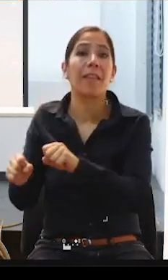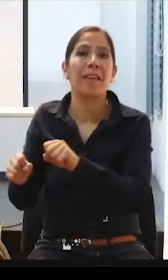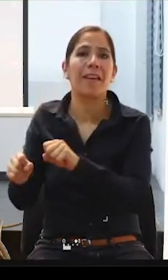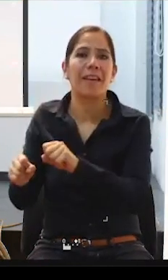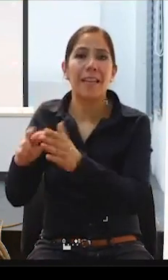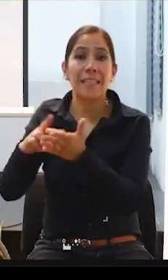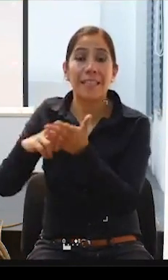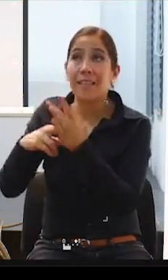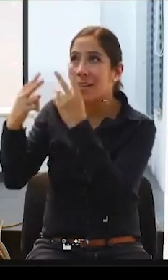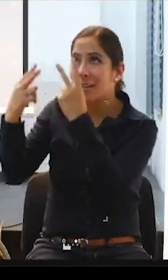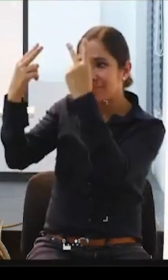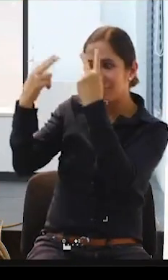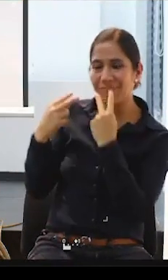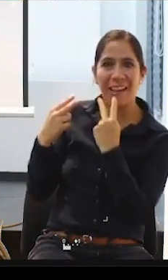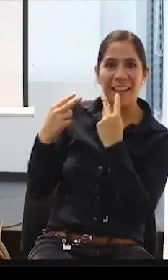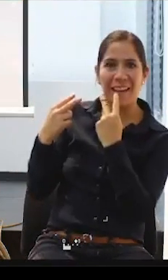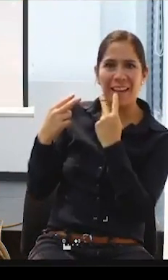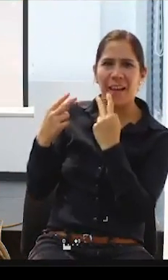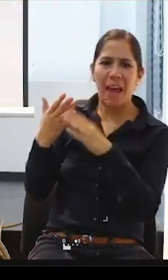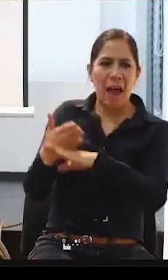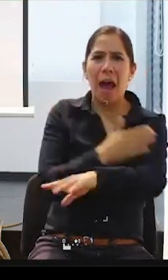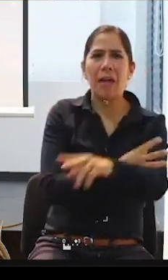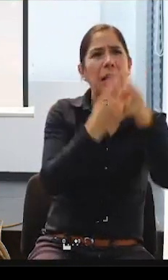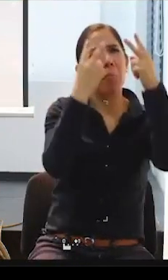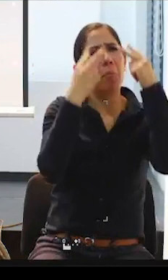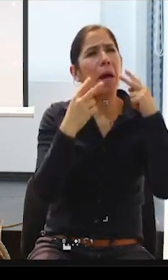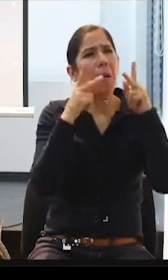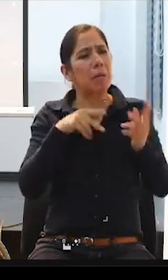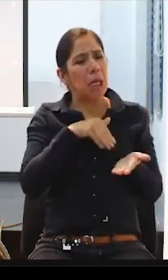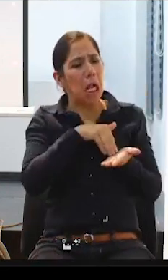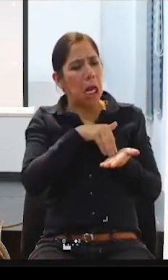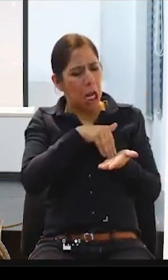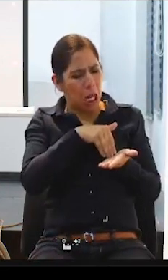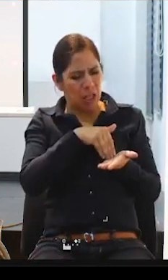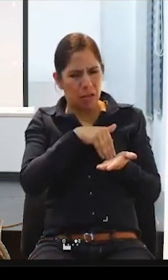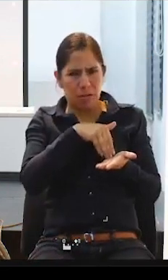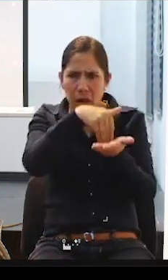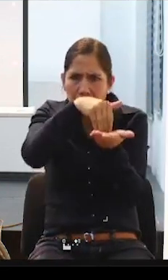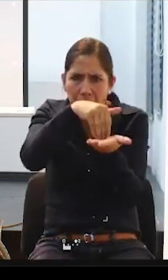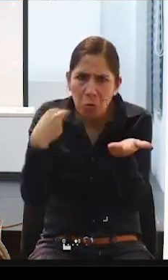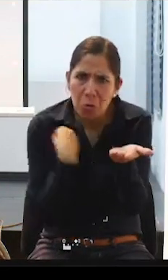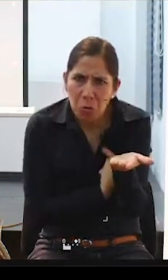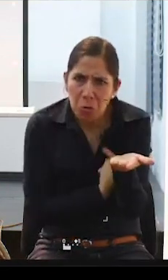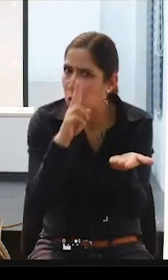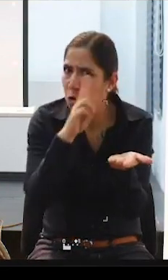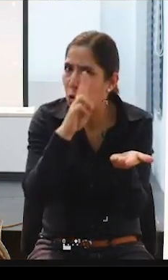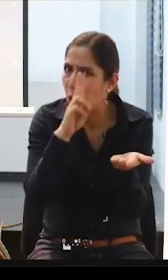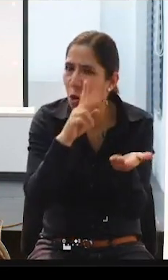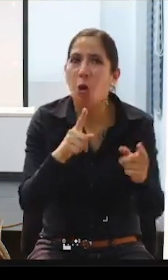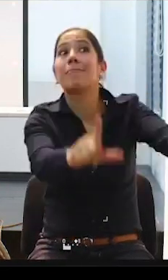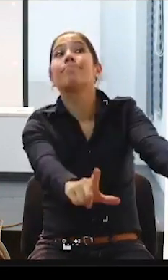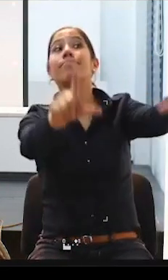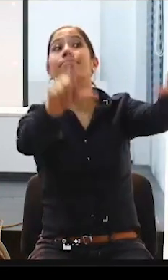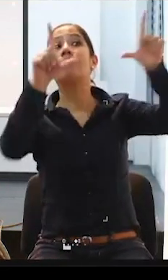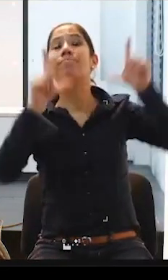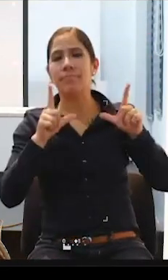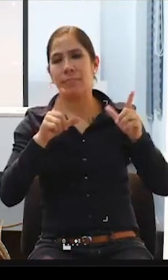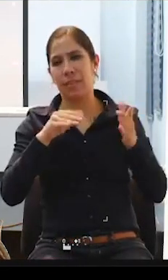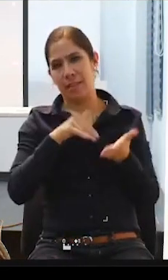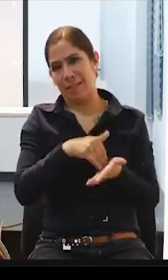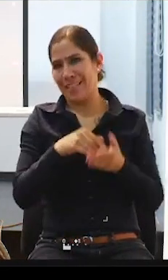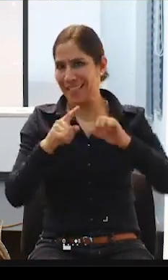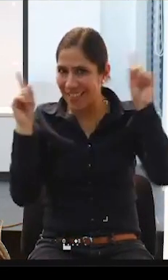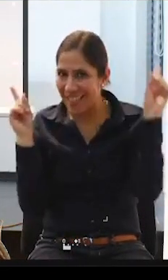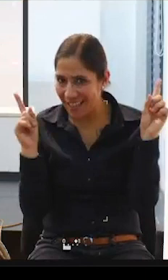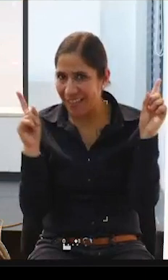nos han visto como personas vulnerables pero no somos vulnerables nos han vulnerabilizado que es diferente ¿verdad? nos han visto como personas